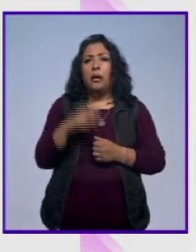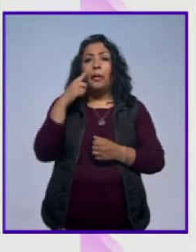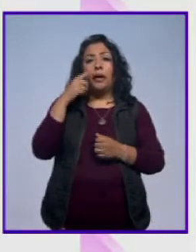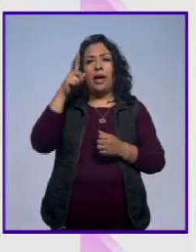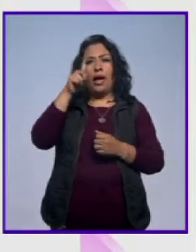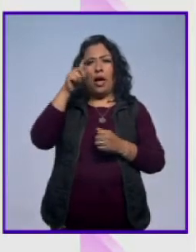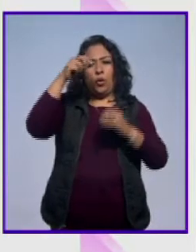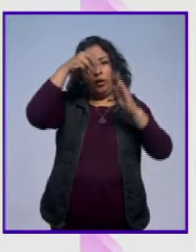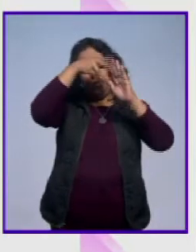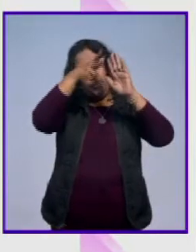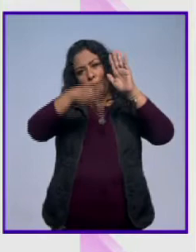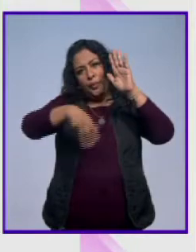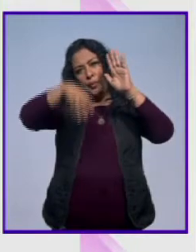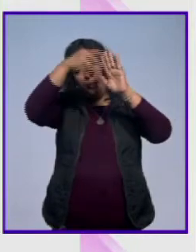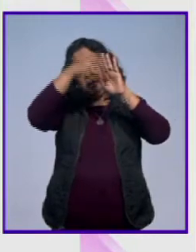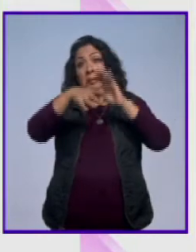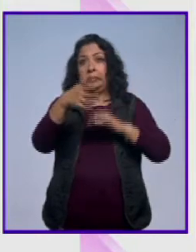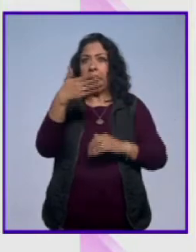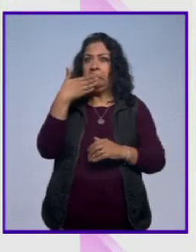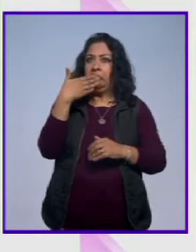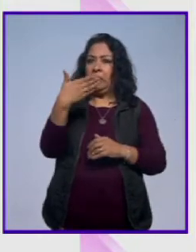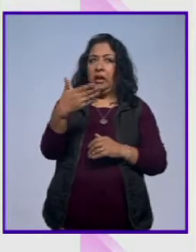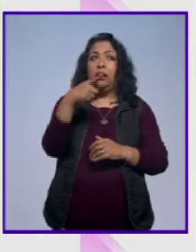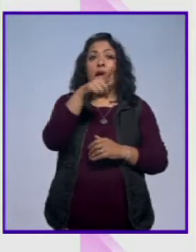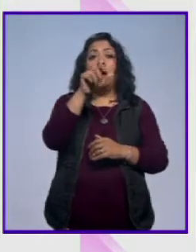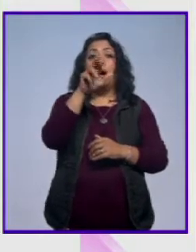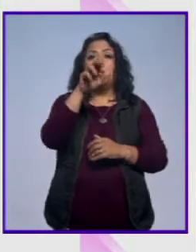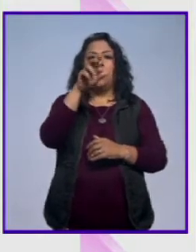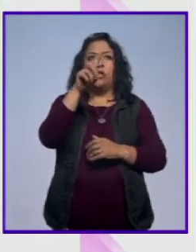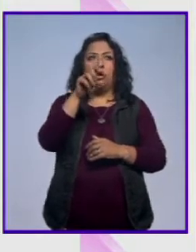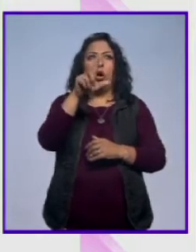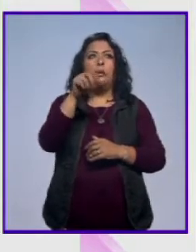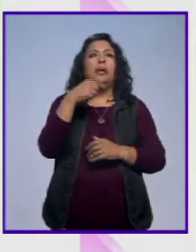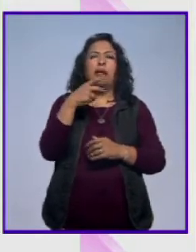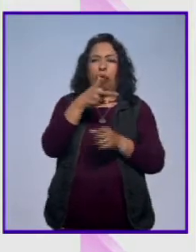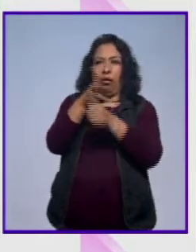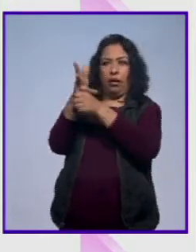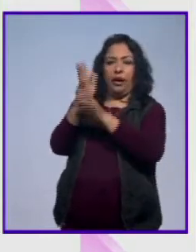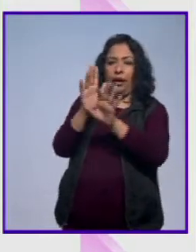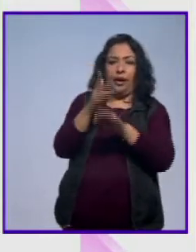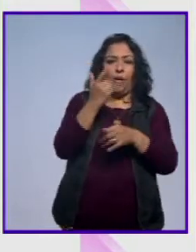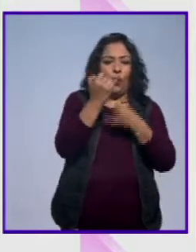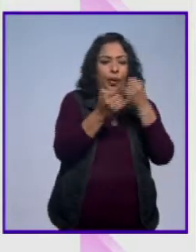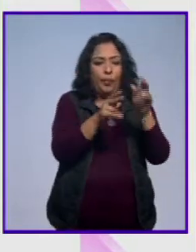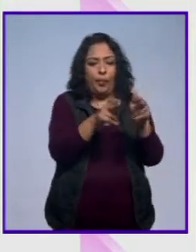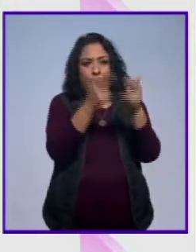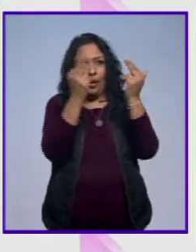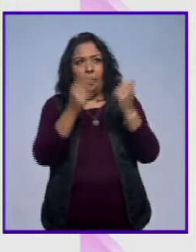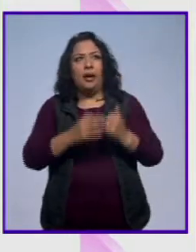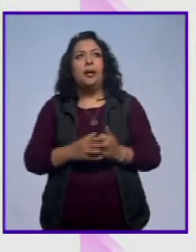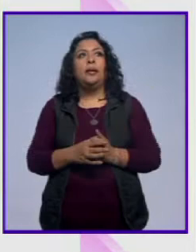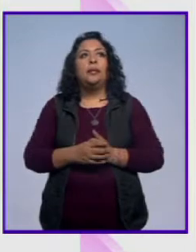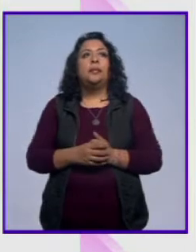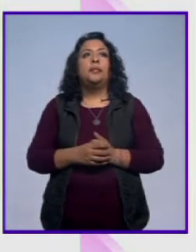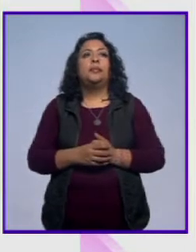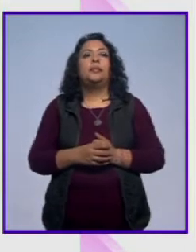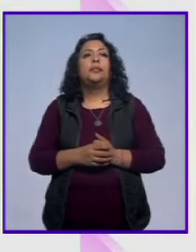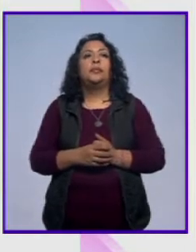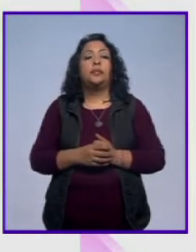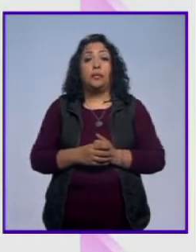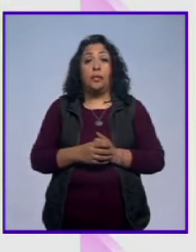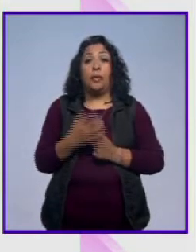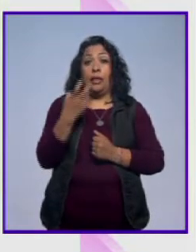cascada y Y el señor. Y bueno, Armando López, está aquí, enfóquenlo, no se puede. Aquí está Armando López. Aquí está en la cámara. Oye,